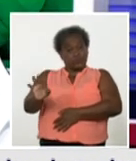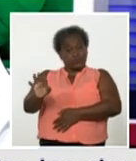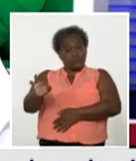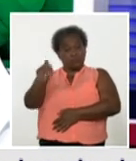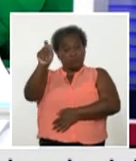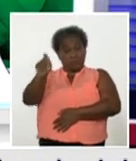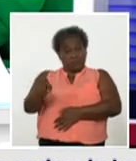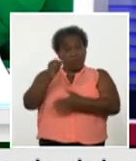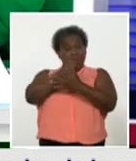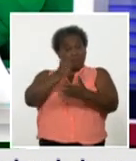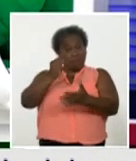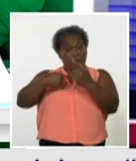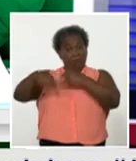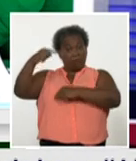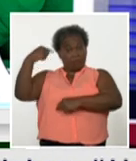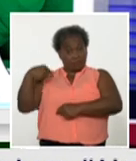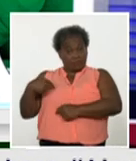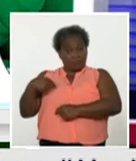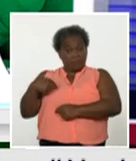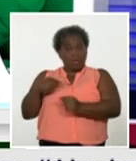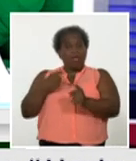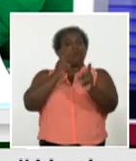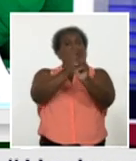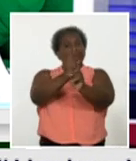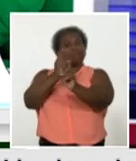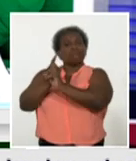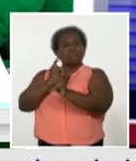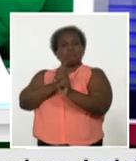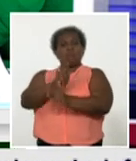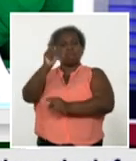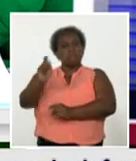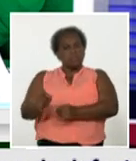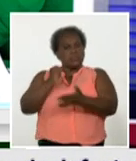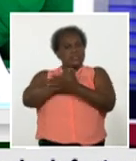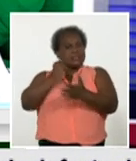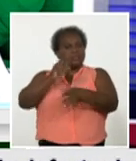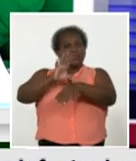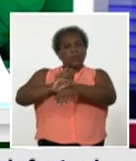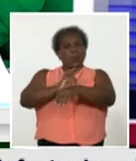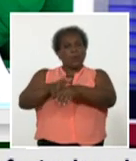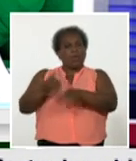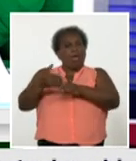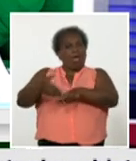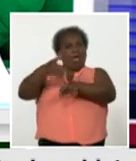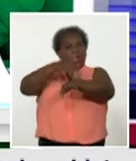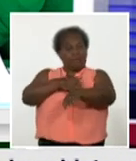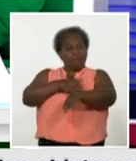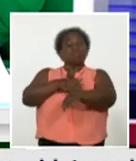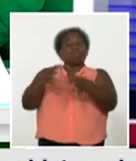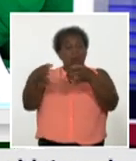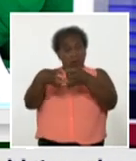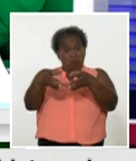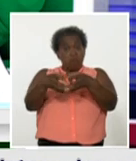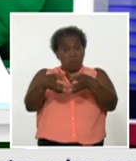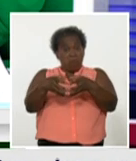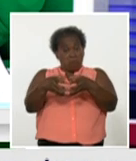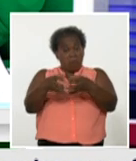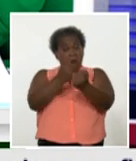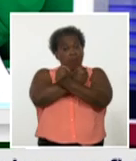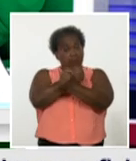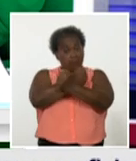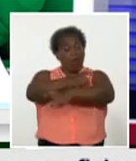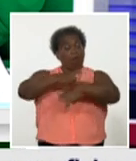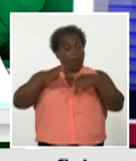confirmados ayer, contactos de casos ya diagnosticados previamente. Grupo de mayor riesgo en el país.